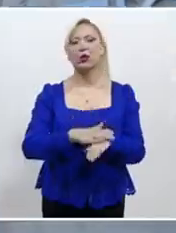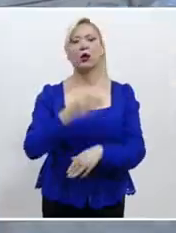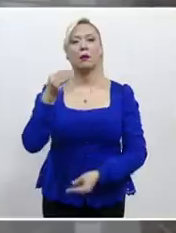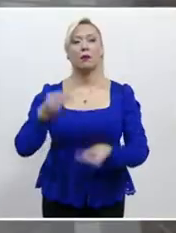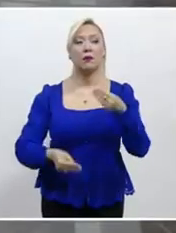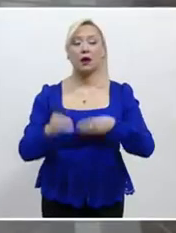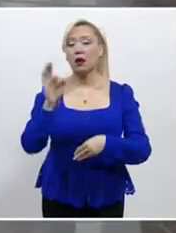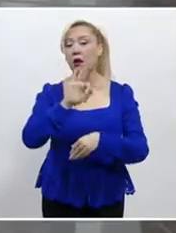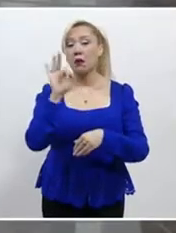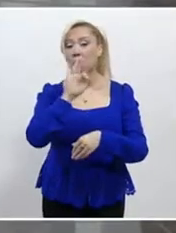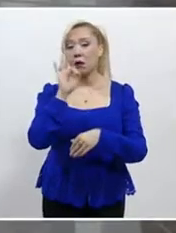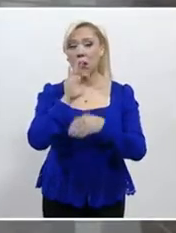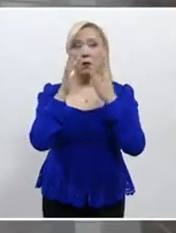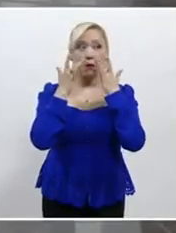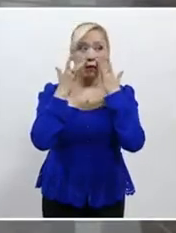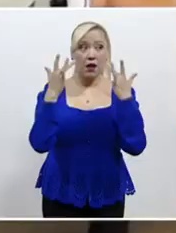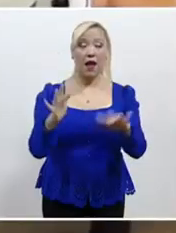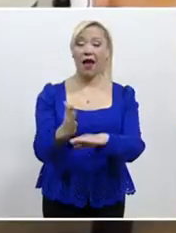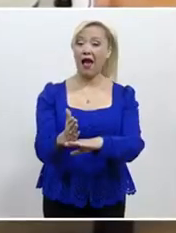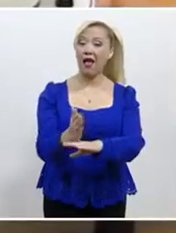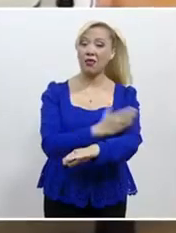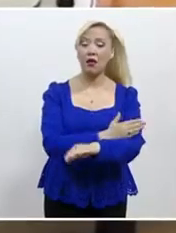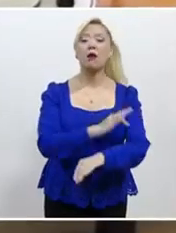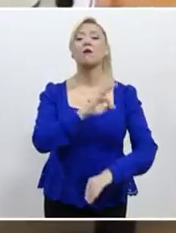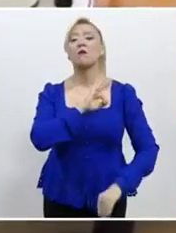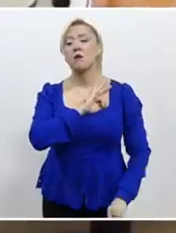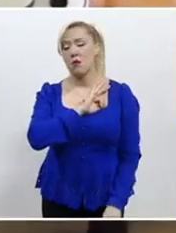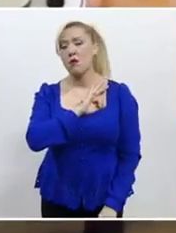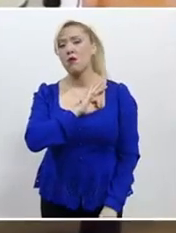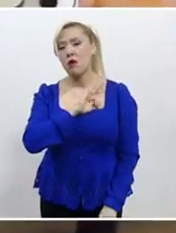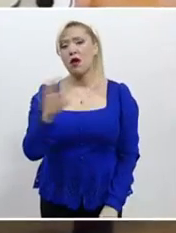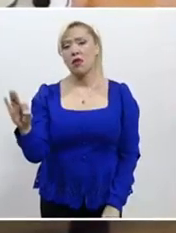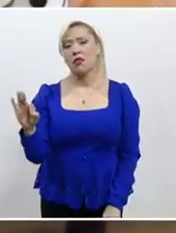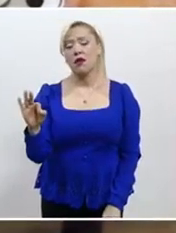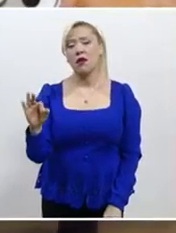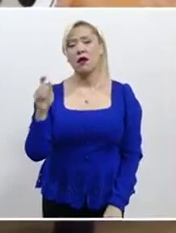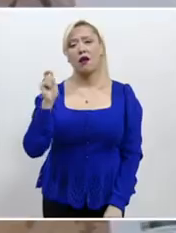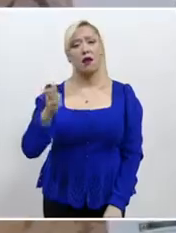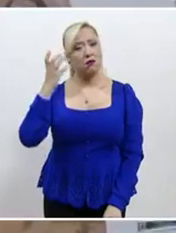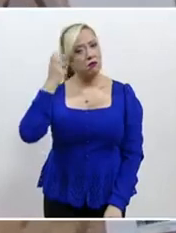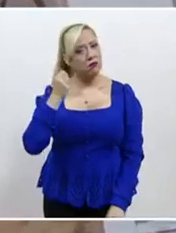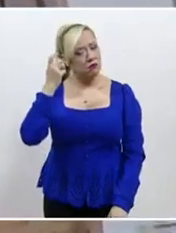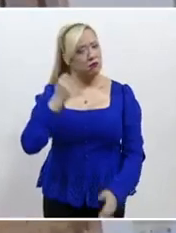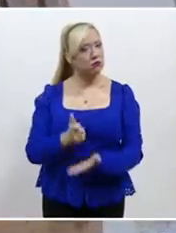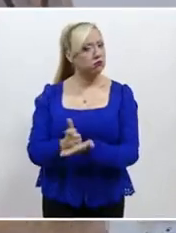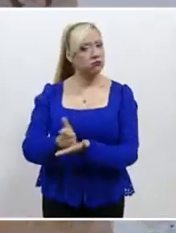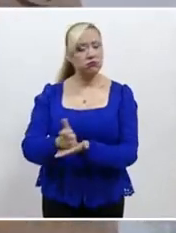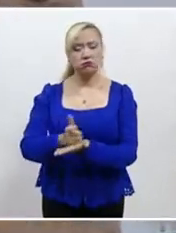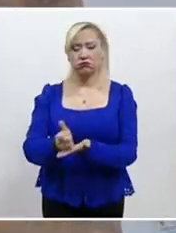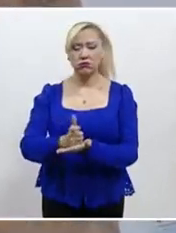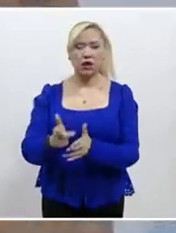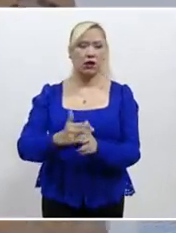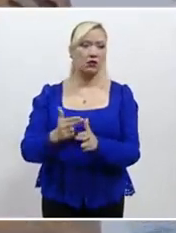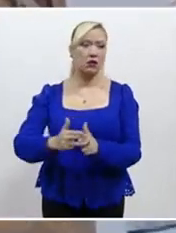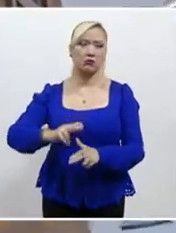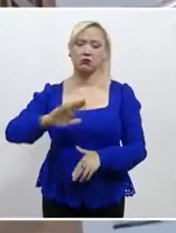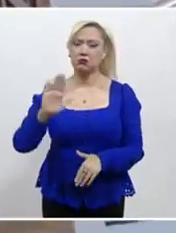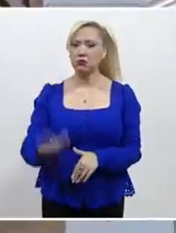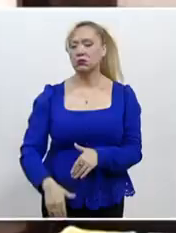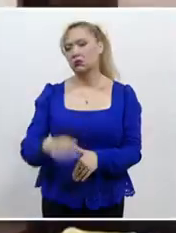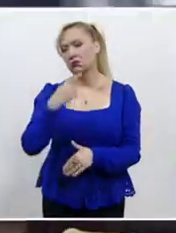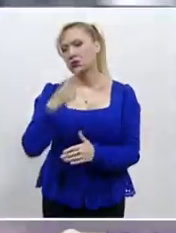que renunciaran de manera anticipada podrían gozar del haber de retiro vitalicio previsto en la legislación anterior.